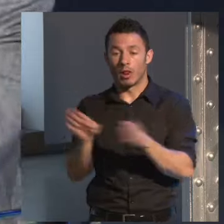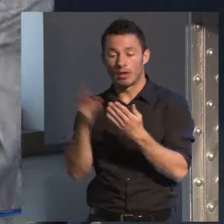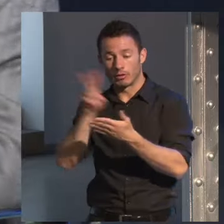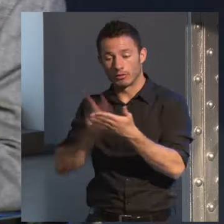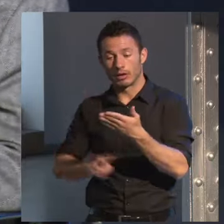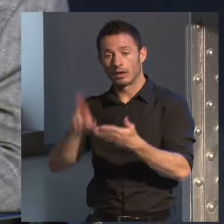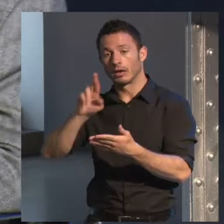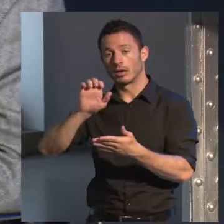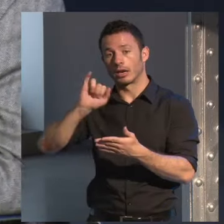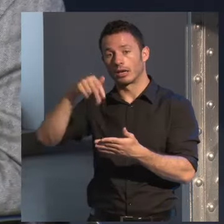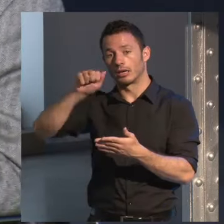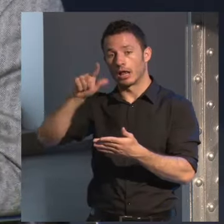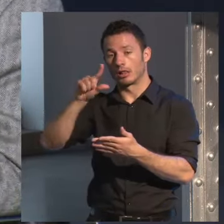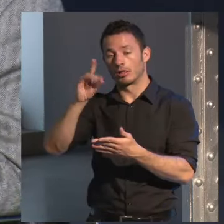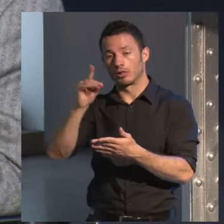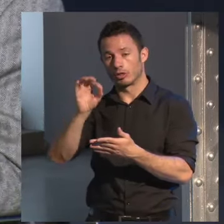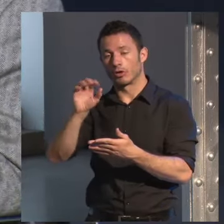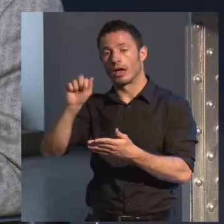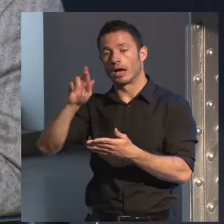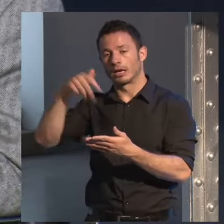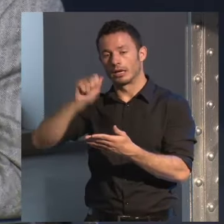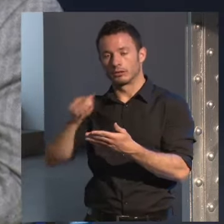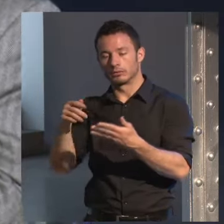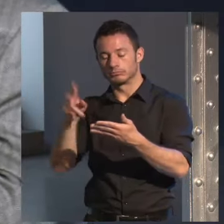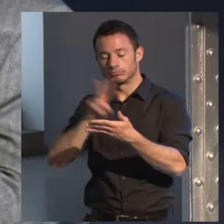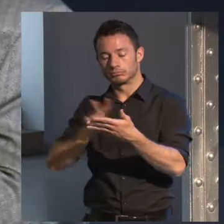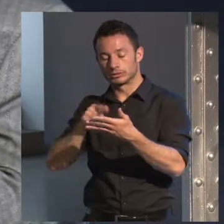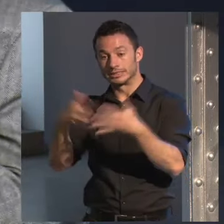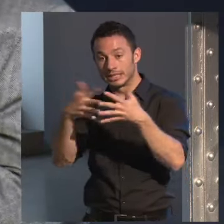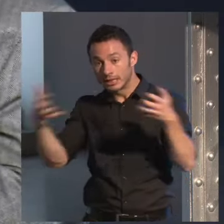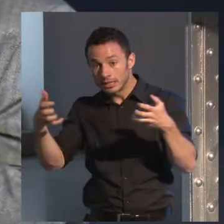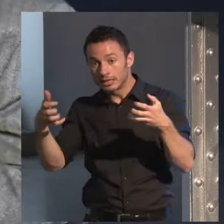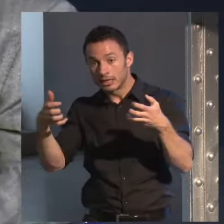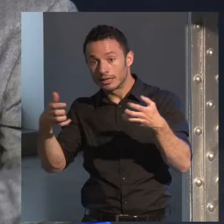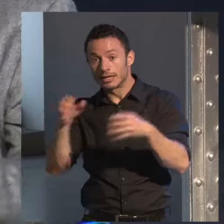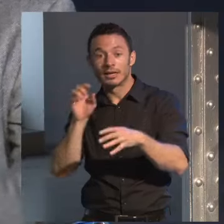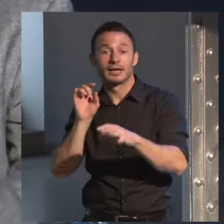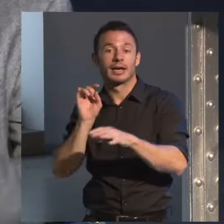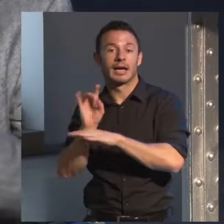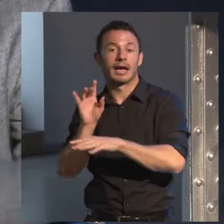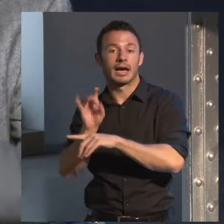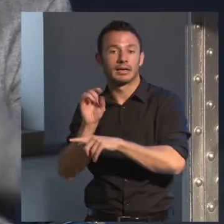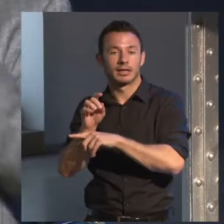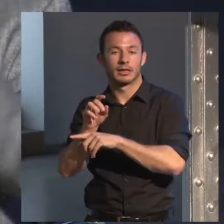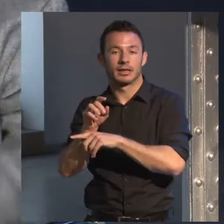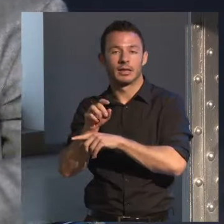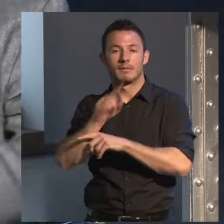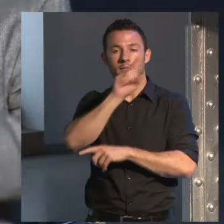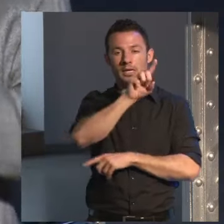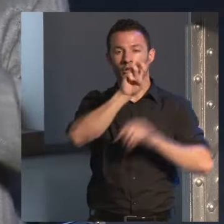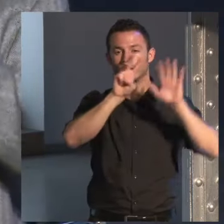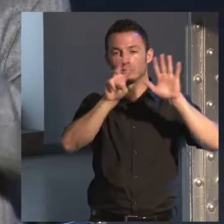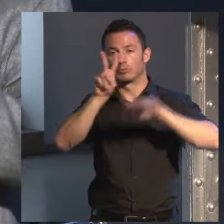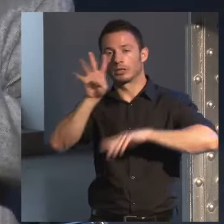me encuentro una cita al principio que es una carta que José María Heredia en 1824